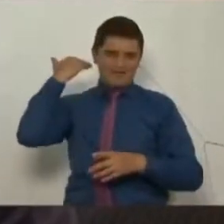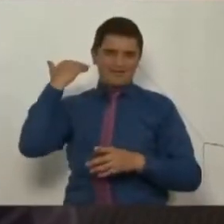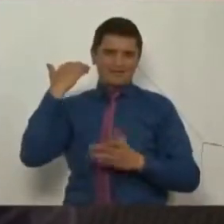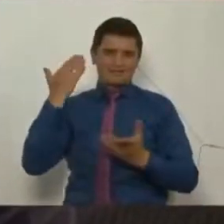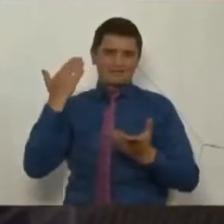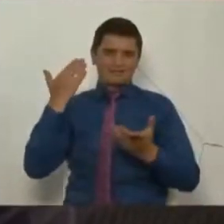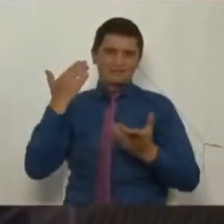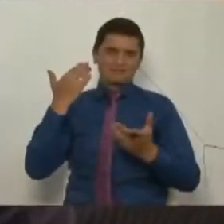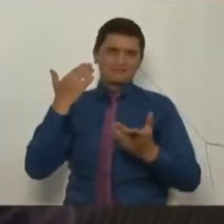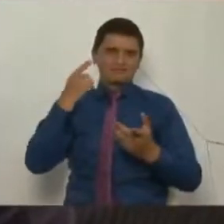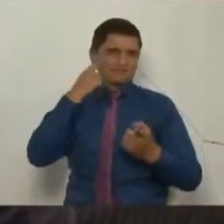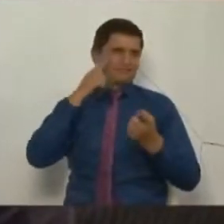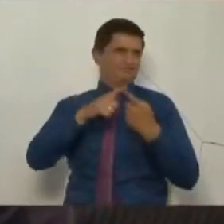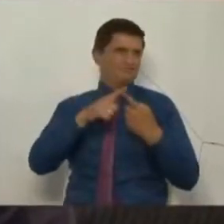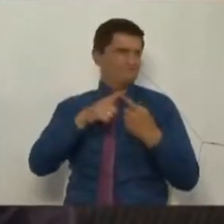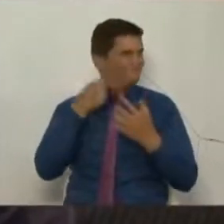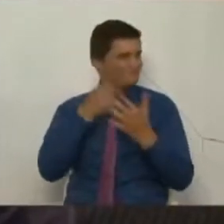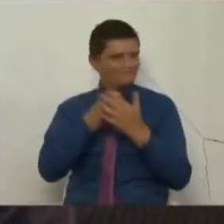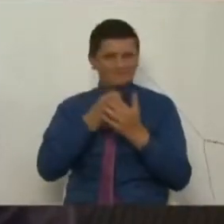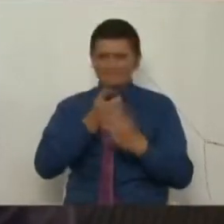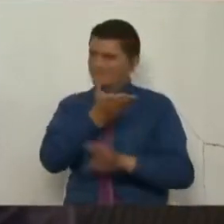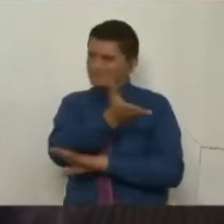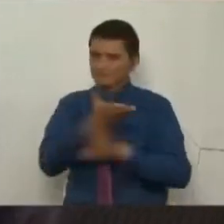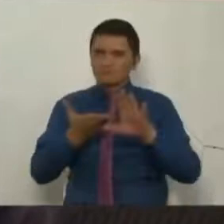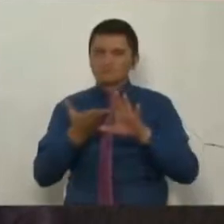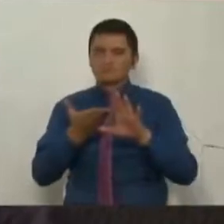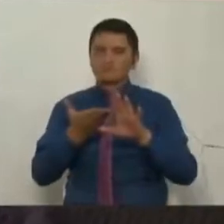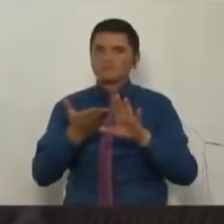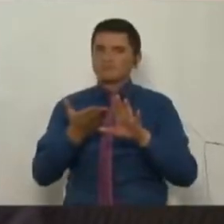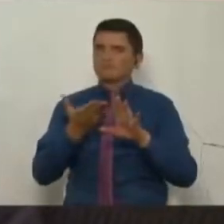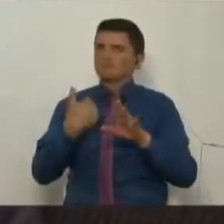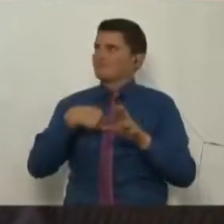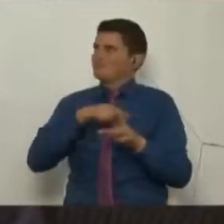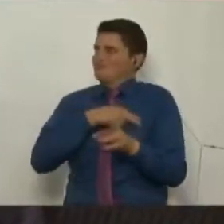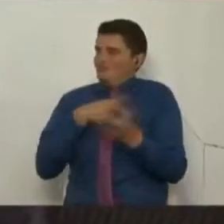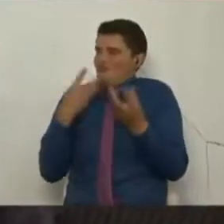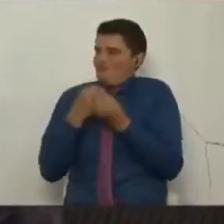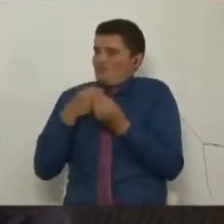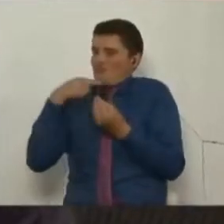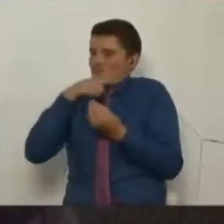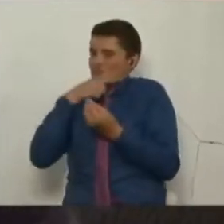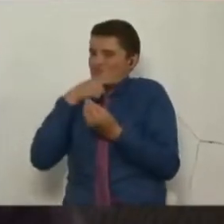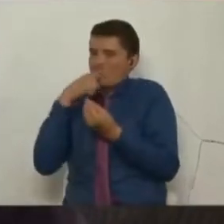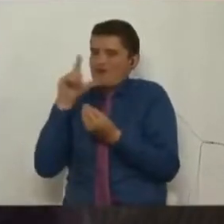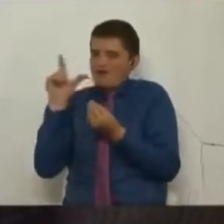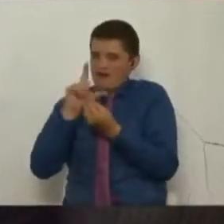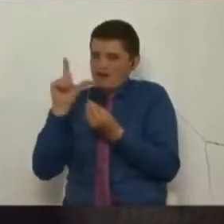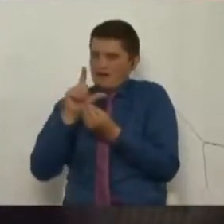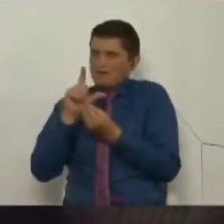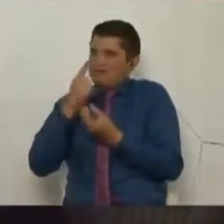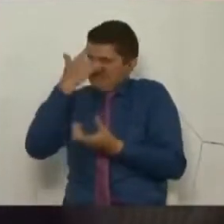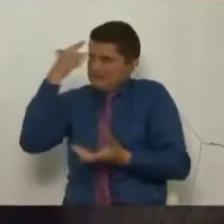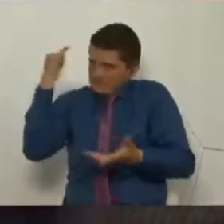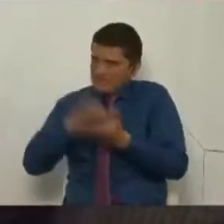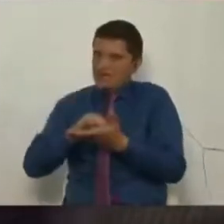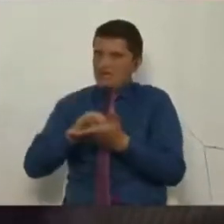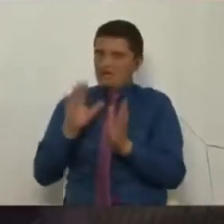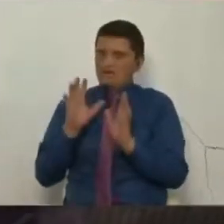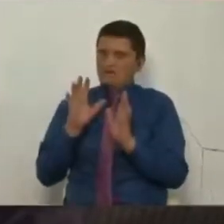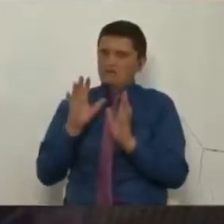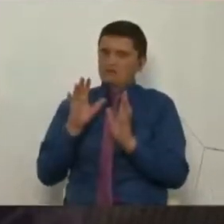reclamando algo en lo que creemos los liberales. O sea, nosotros creemos